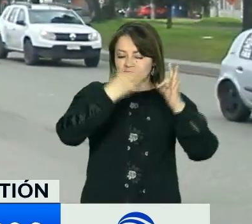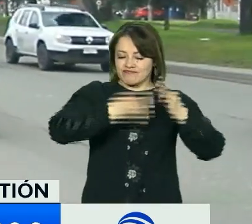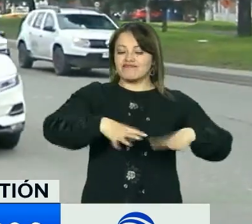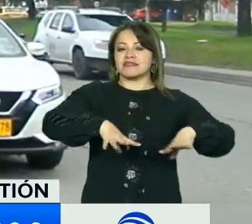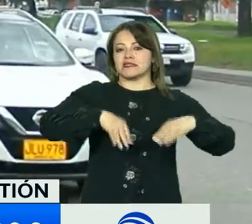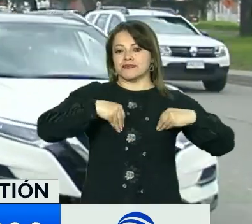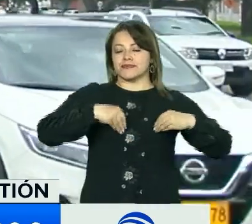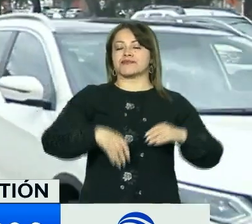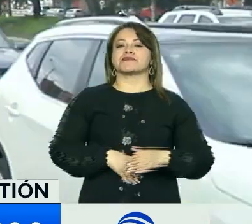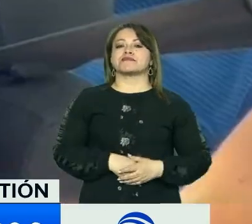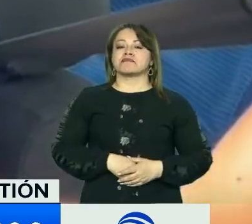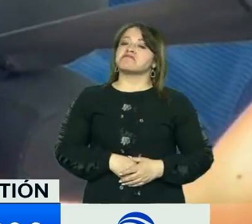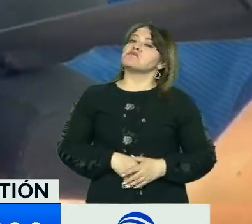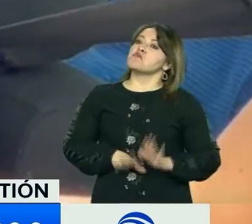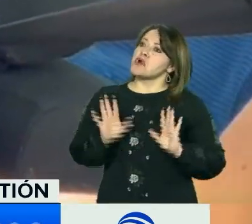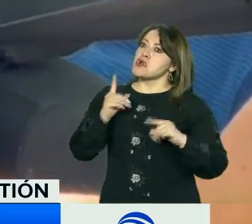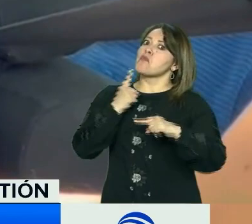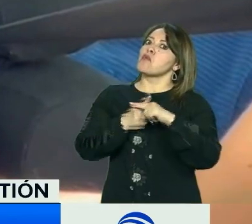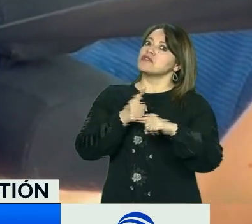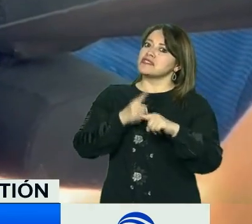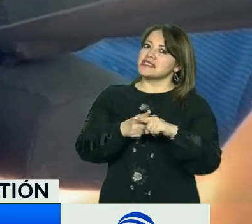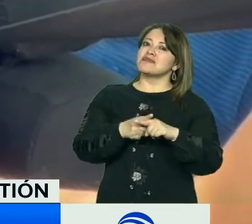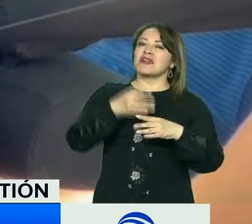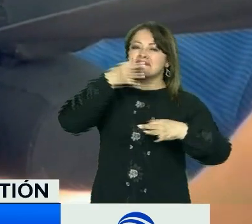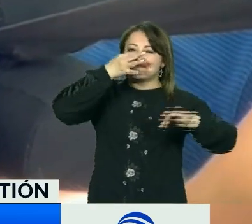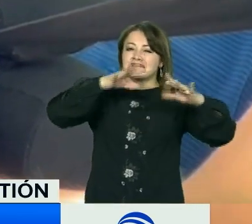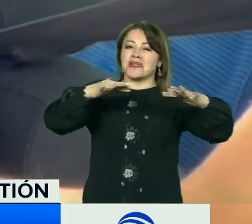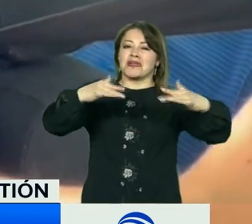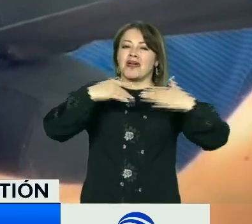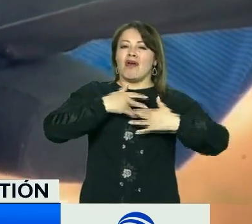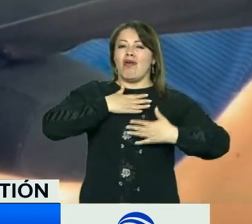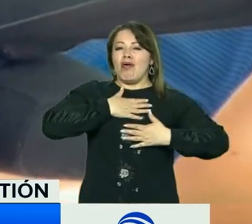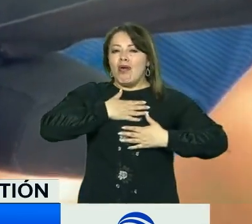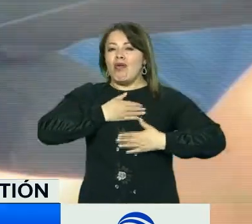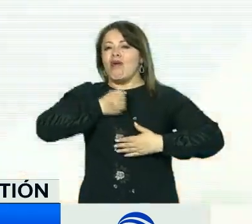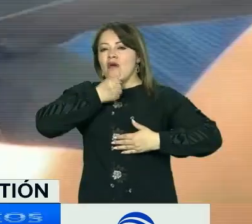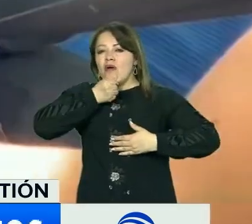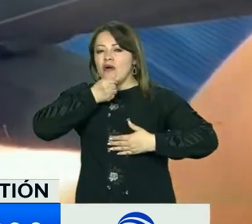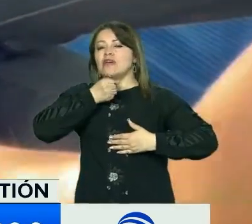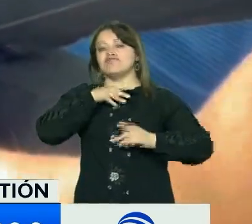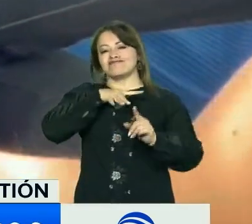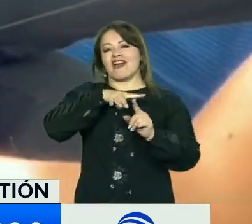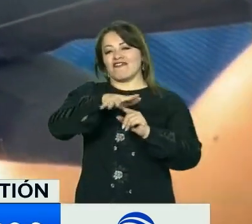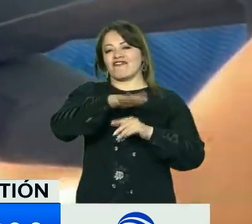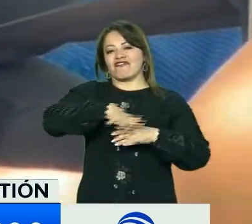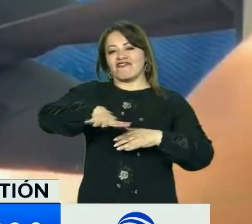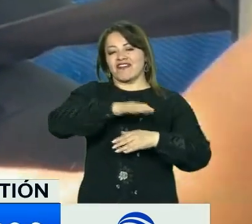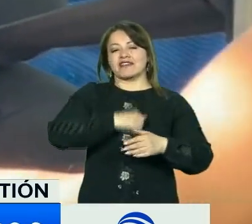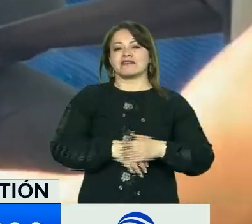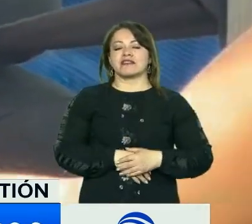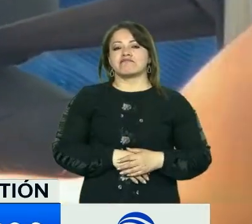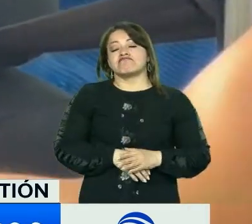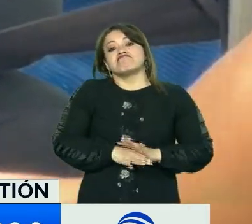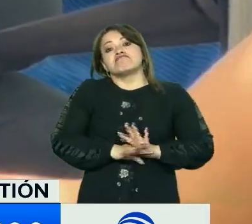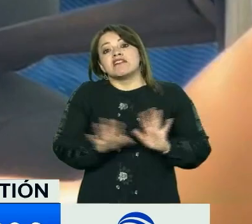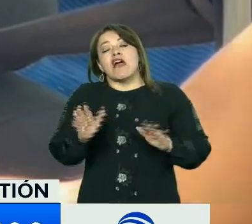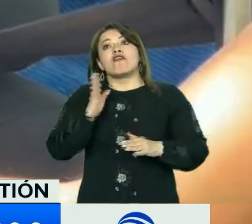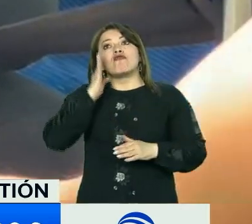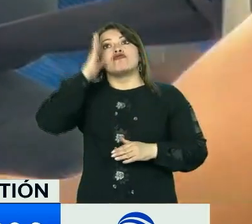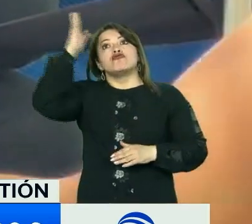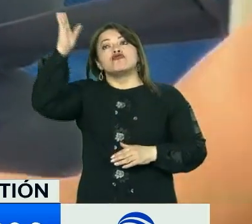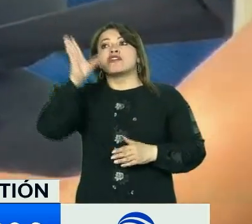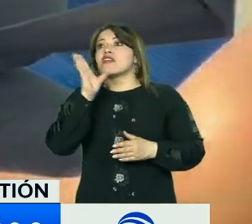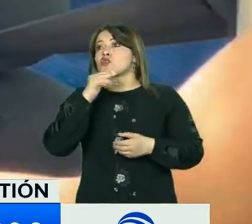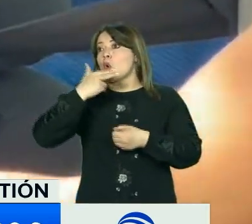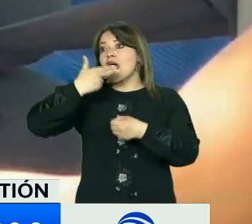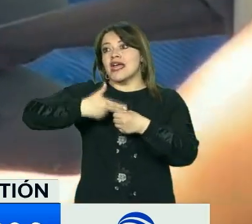Sería muy bueno porque la contaminación está bastante en Bogotá. Pues sí me va a afectar, obviamente, pero si hay que pensar